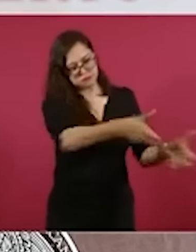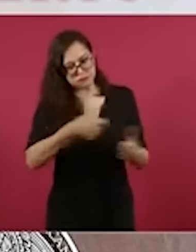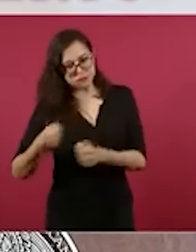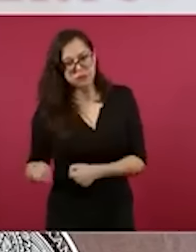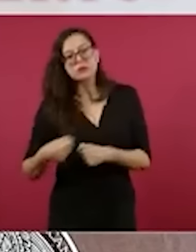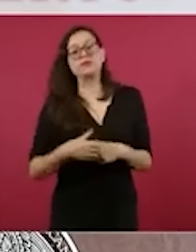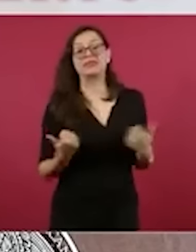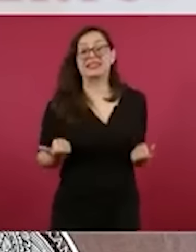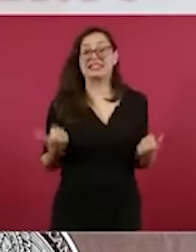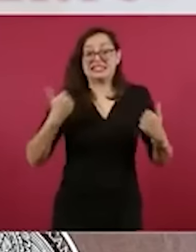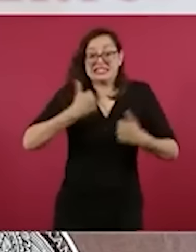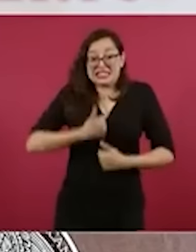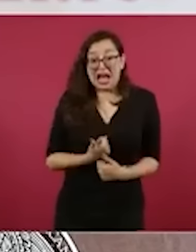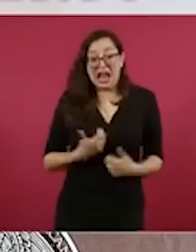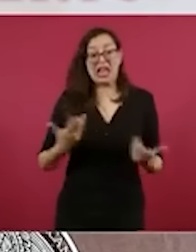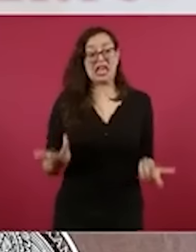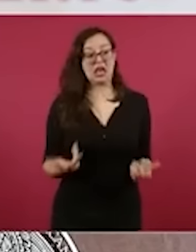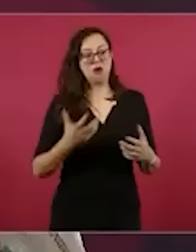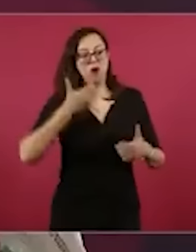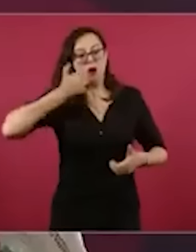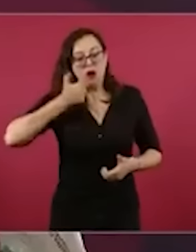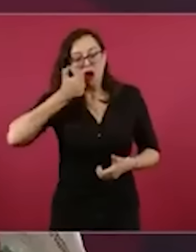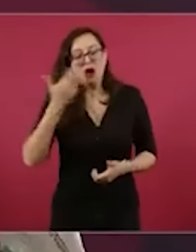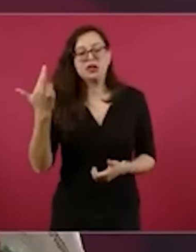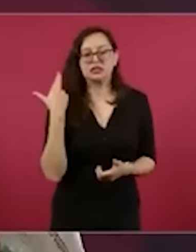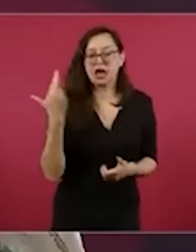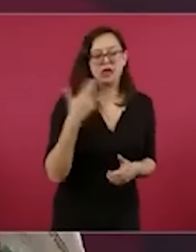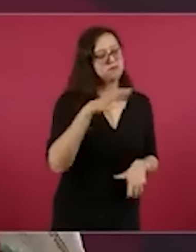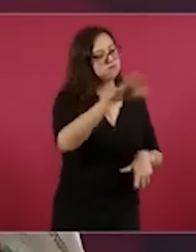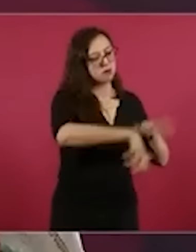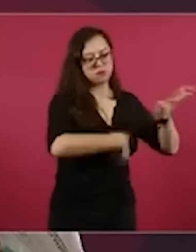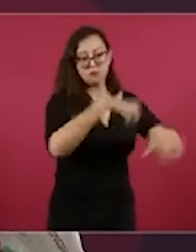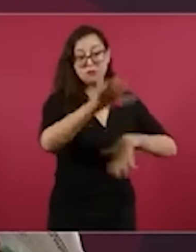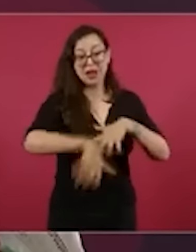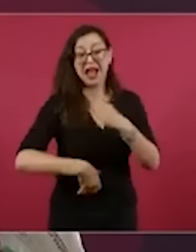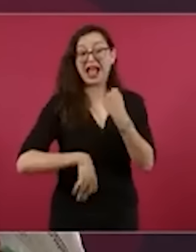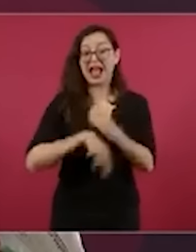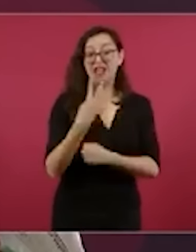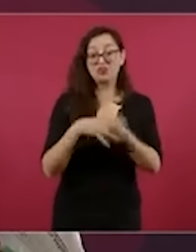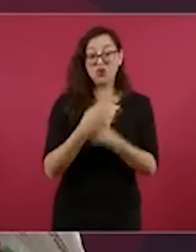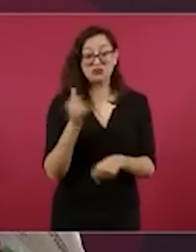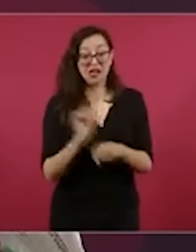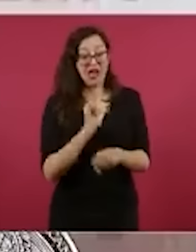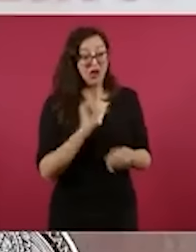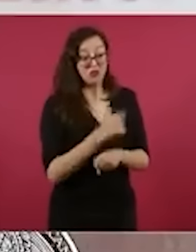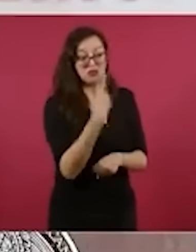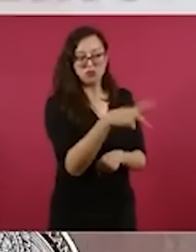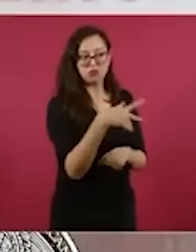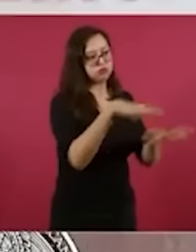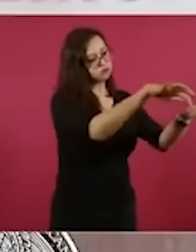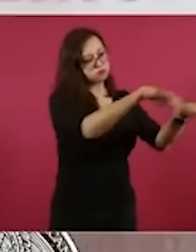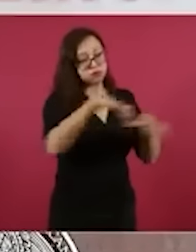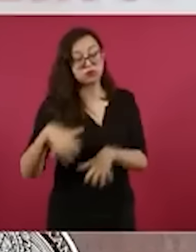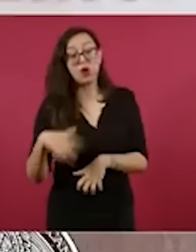chalecos balísticos, equipos de radiocomunicación, 14 vehículos blindados, una patrulla clonada y